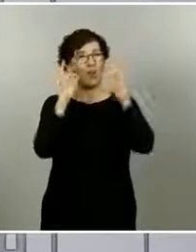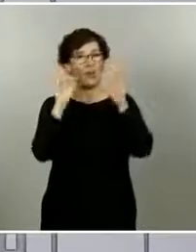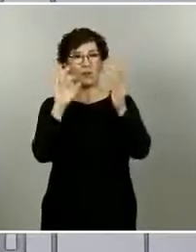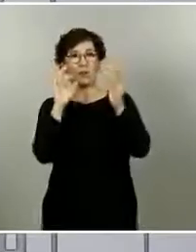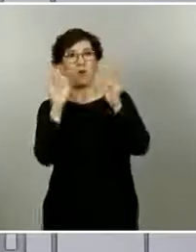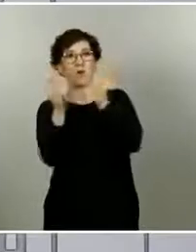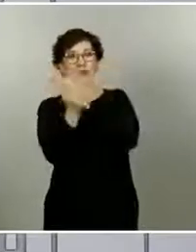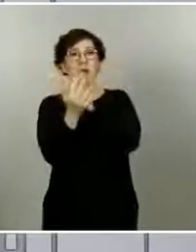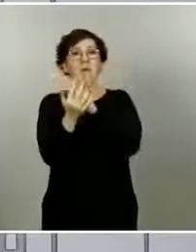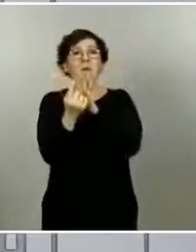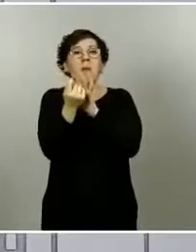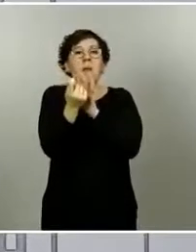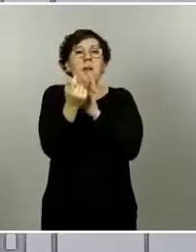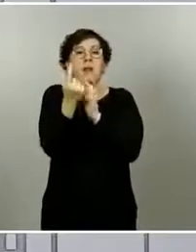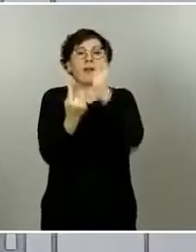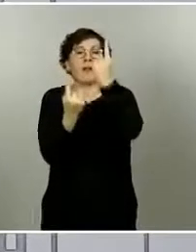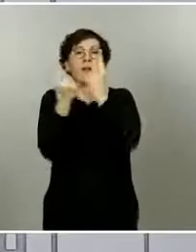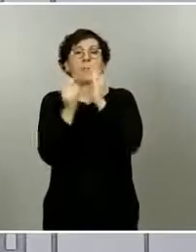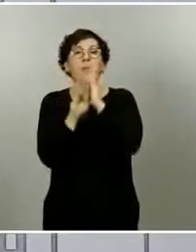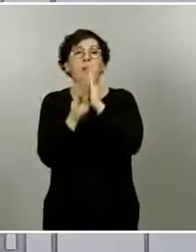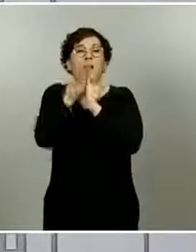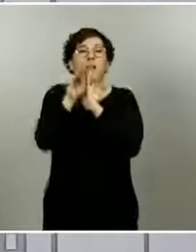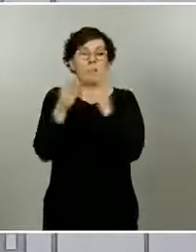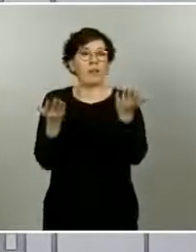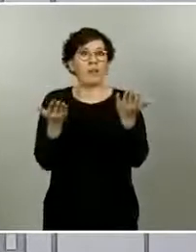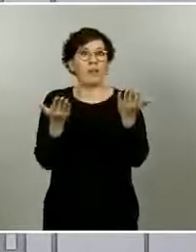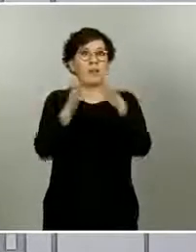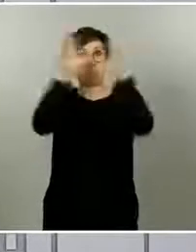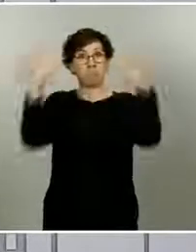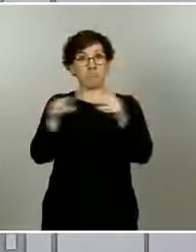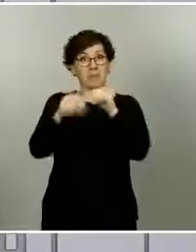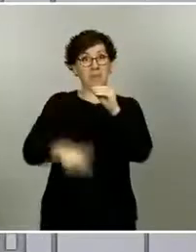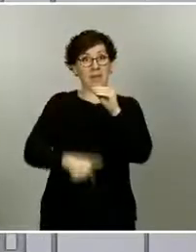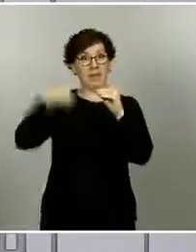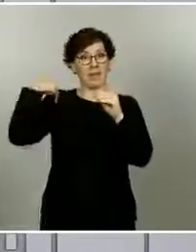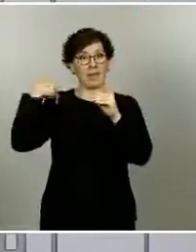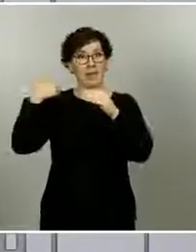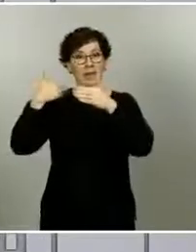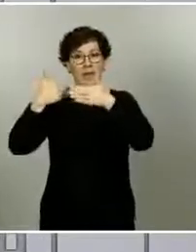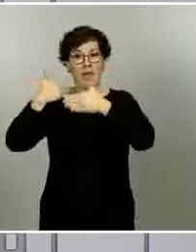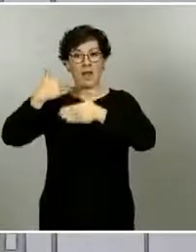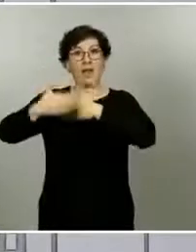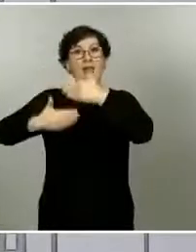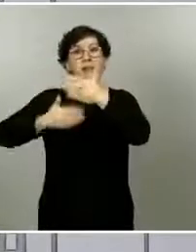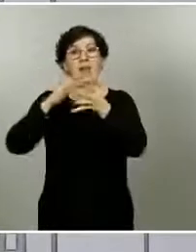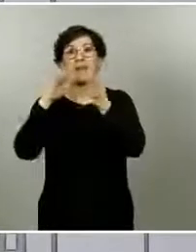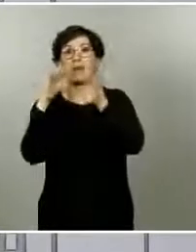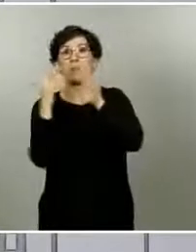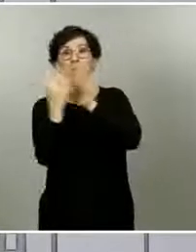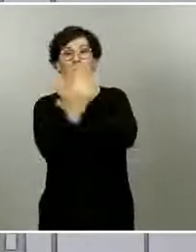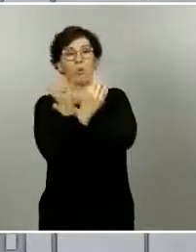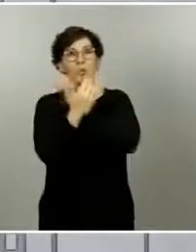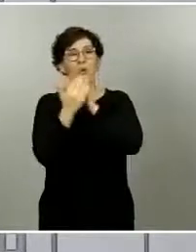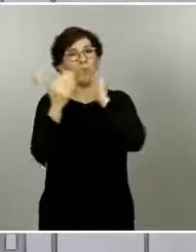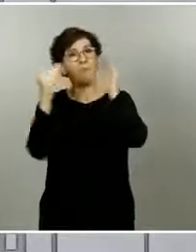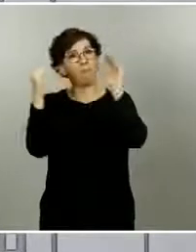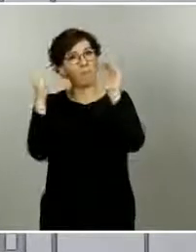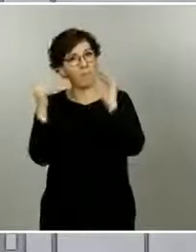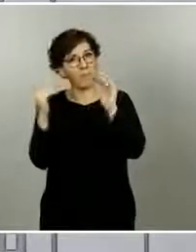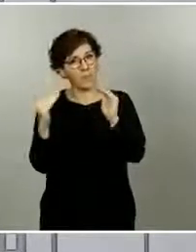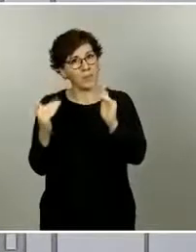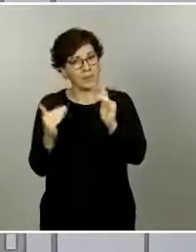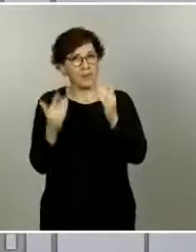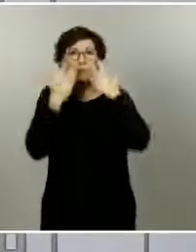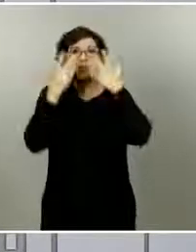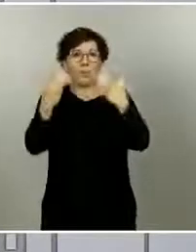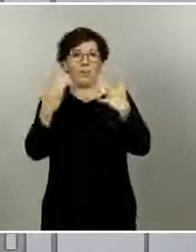repunte en alguna, pero lo cierto es que hay en general una evolución a la baja muy interesante